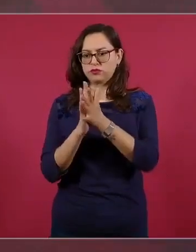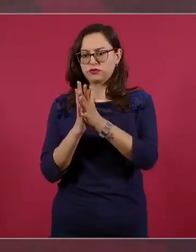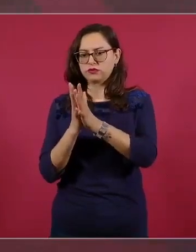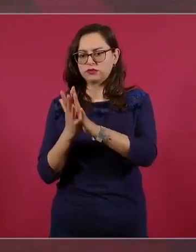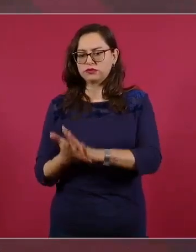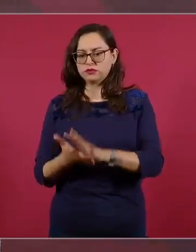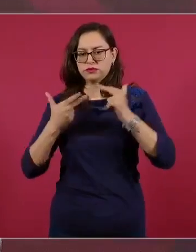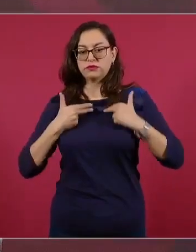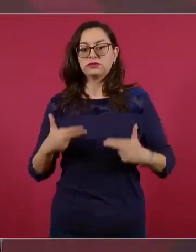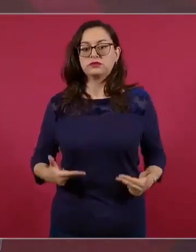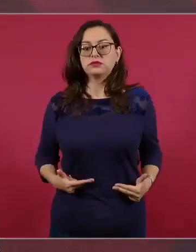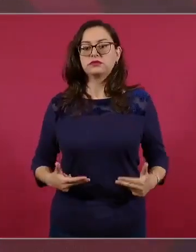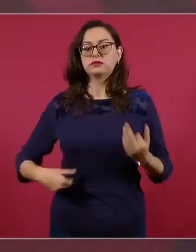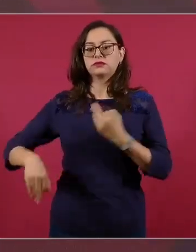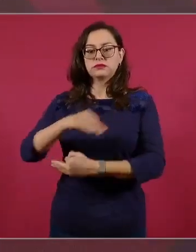fraternidad universal.